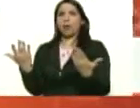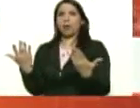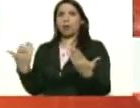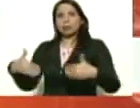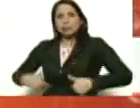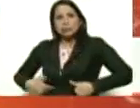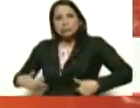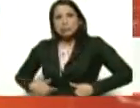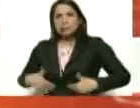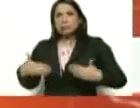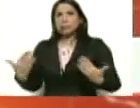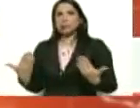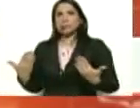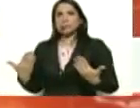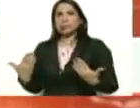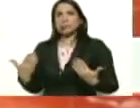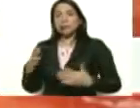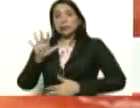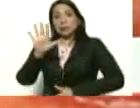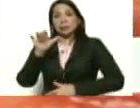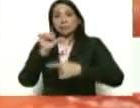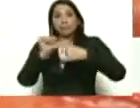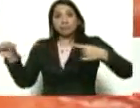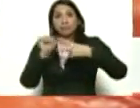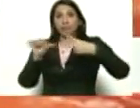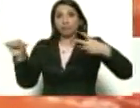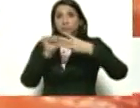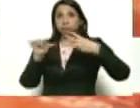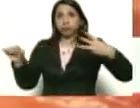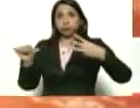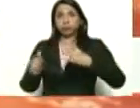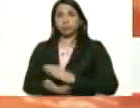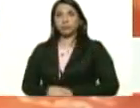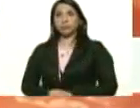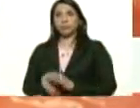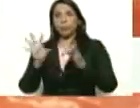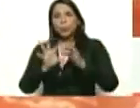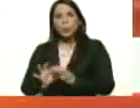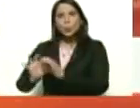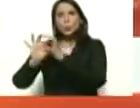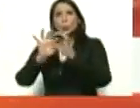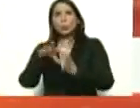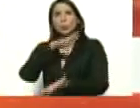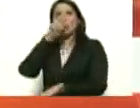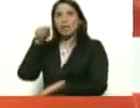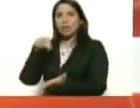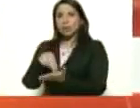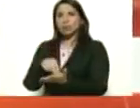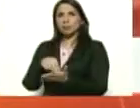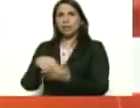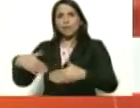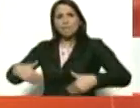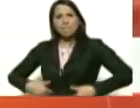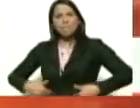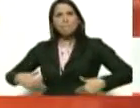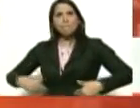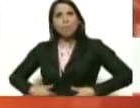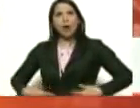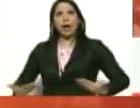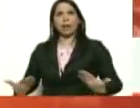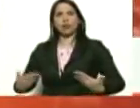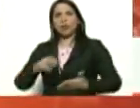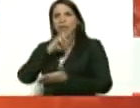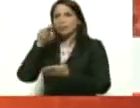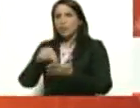de estas cinco semanas de unión nacional, de esfuerzo y sacrificio nacional, de